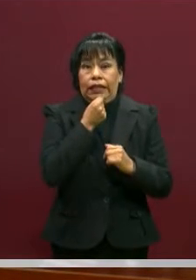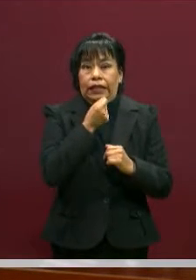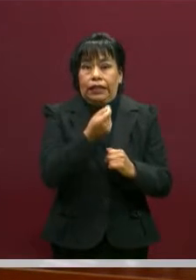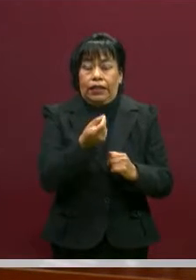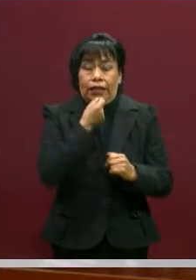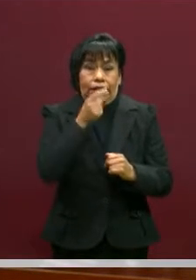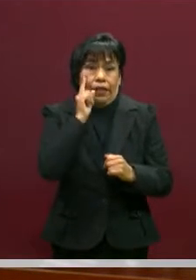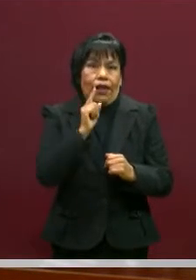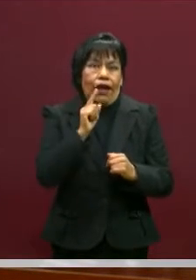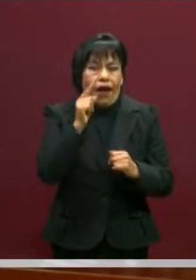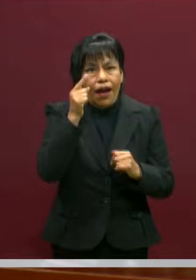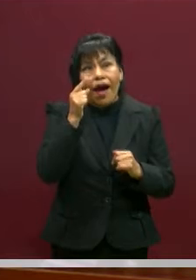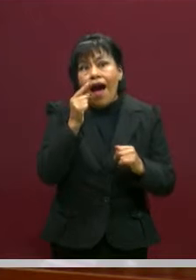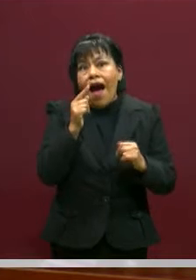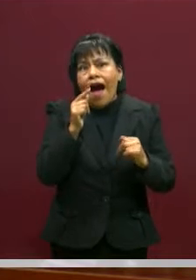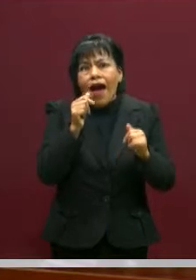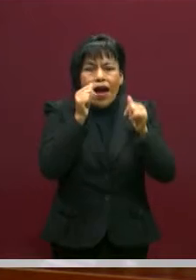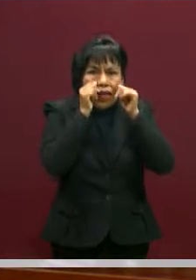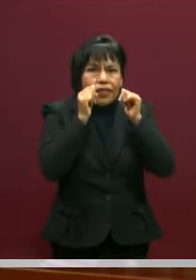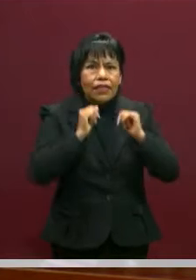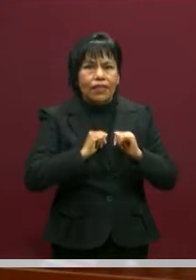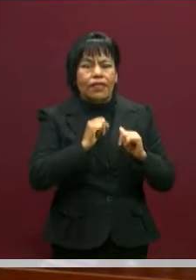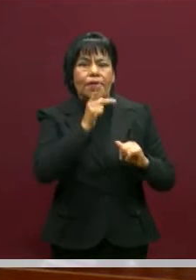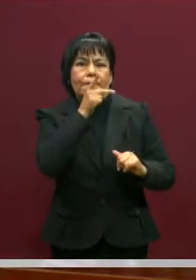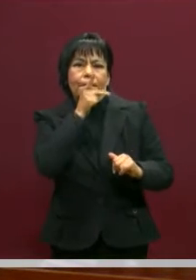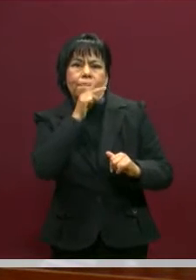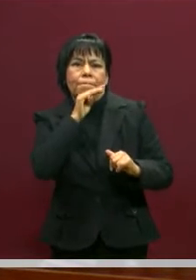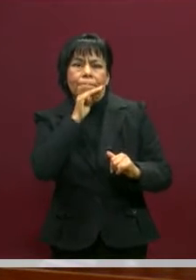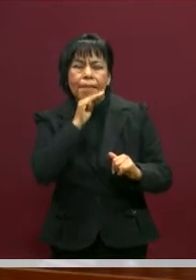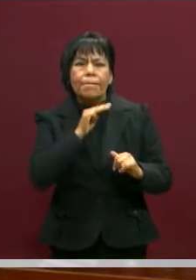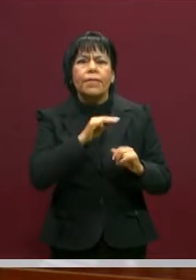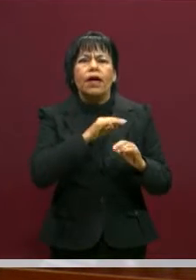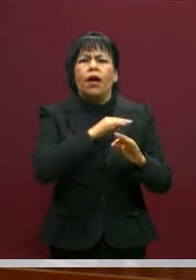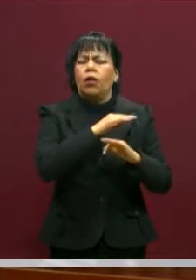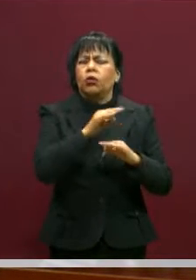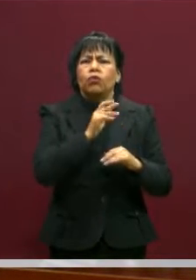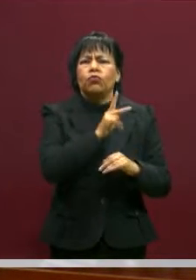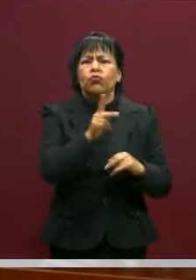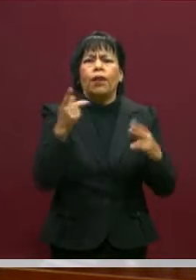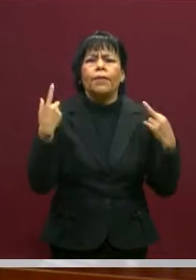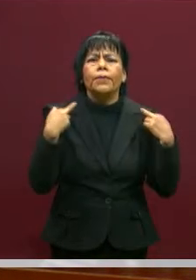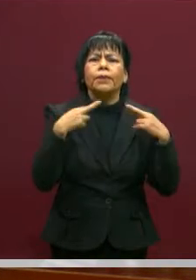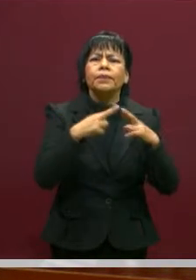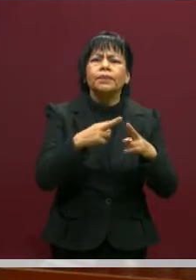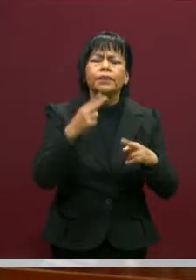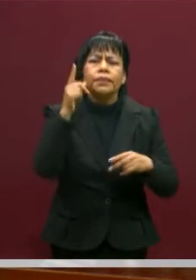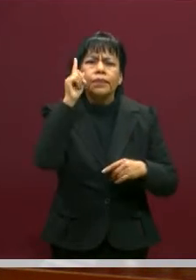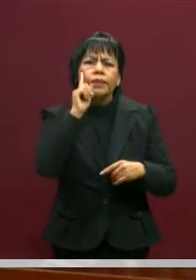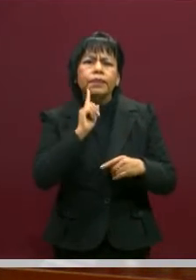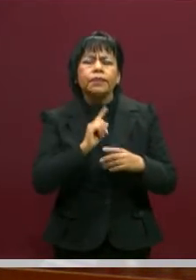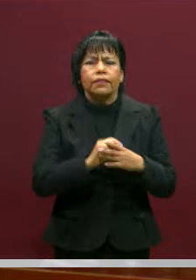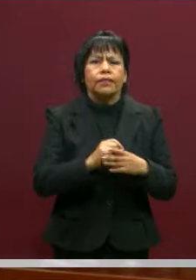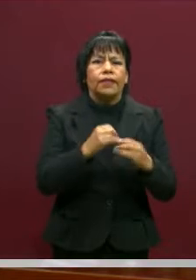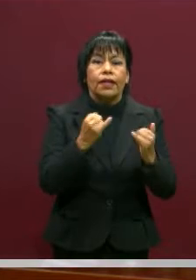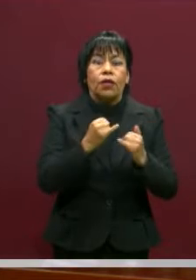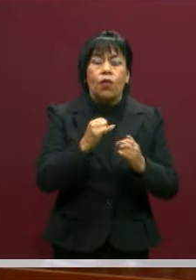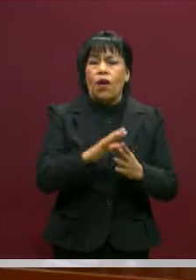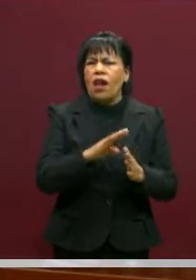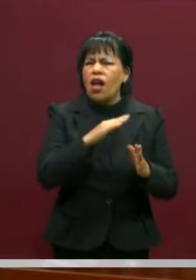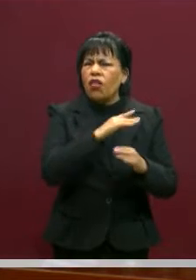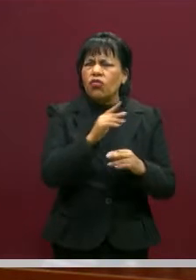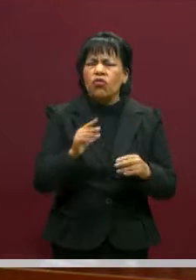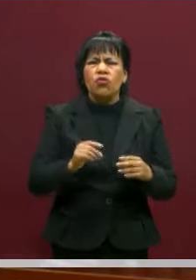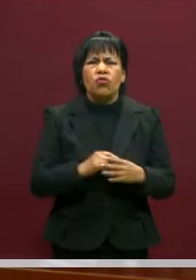nos están siguiendo, padres de familia, madres de familia, tutores, tutoras, maestras, maestros y en general figuras